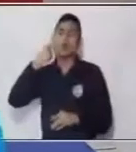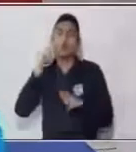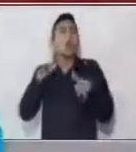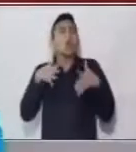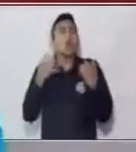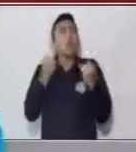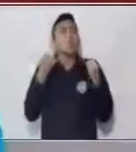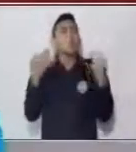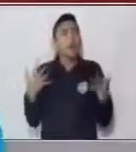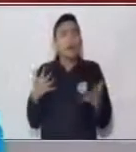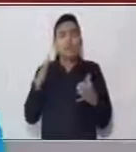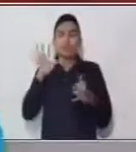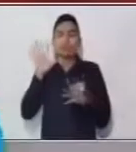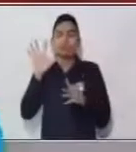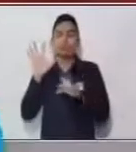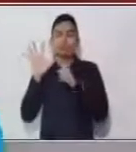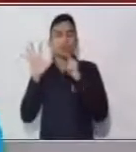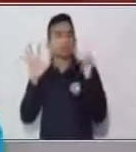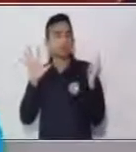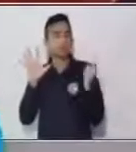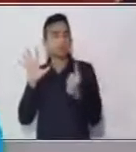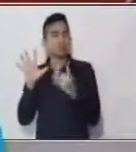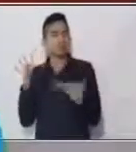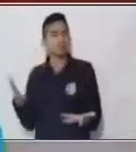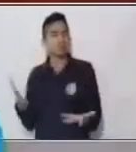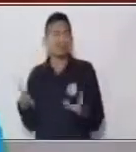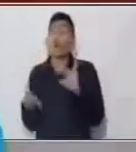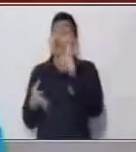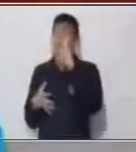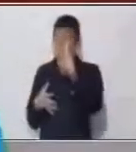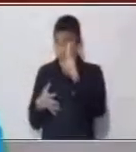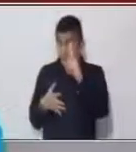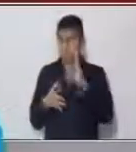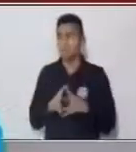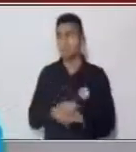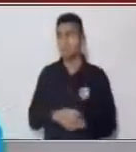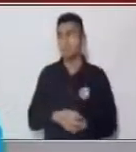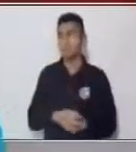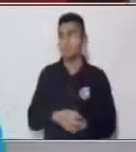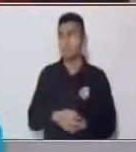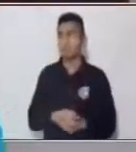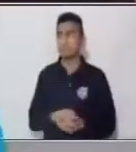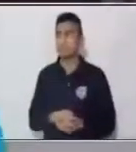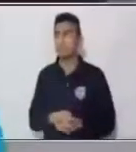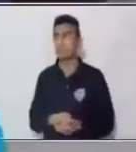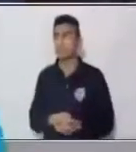bombones le toca a cada niño? Le tocaría un bombón. Muy bien.